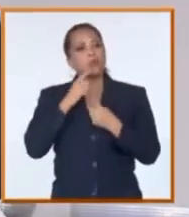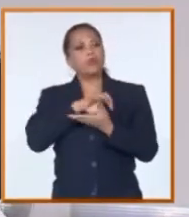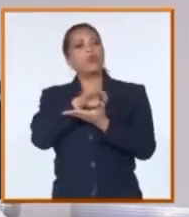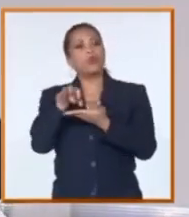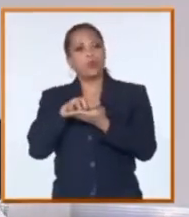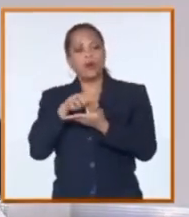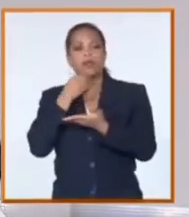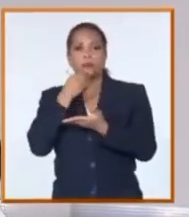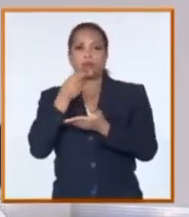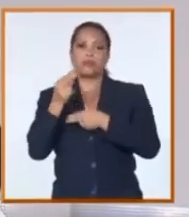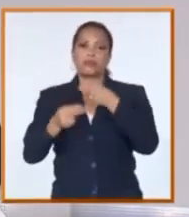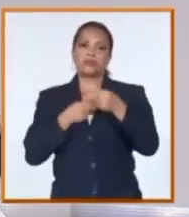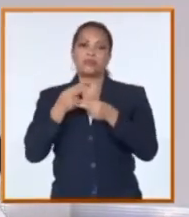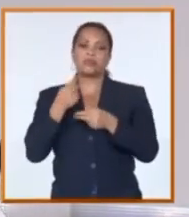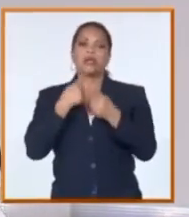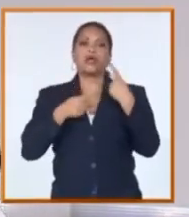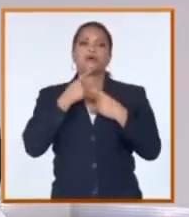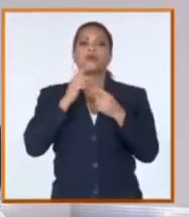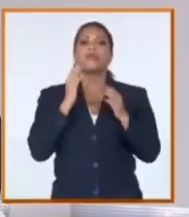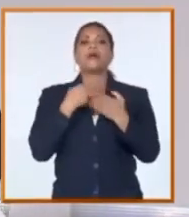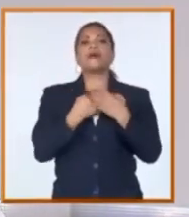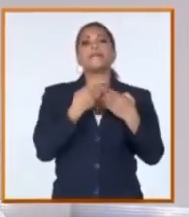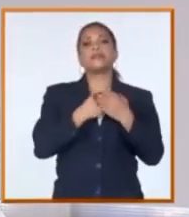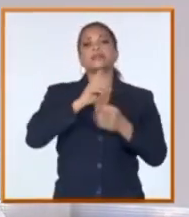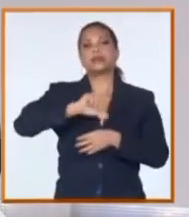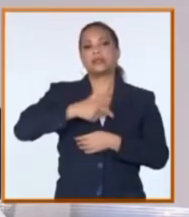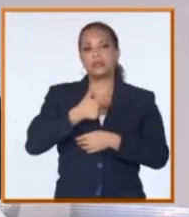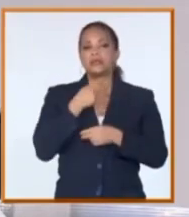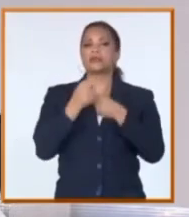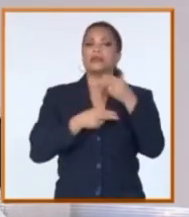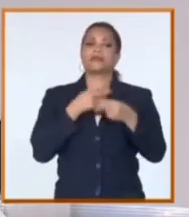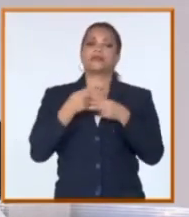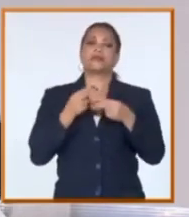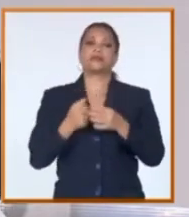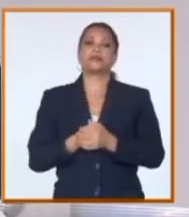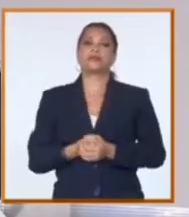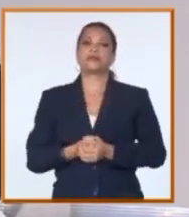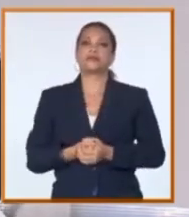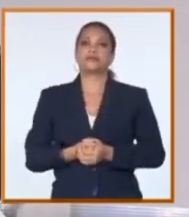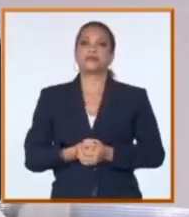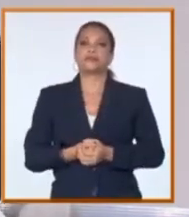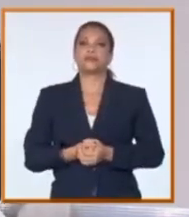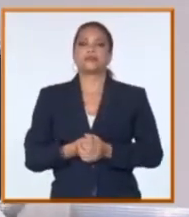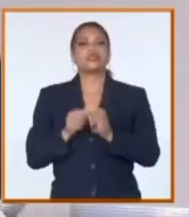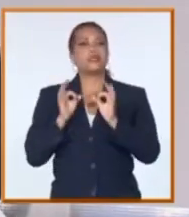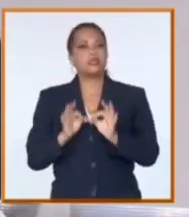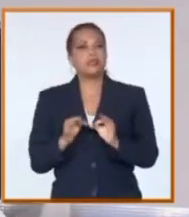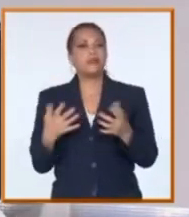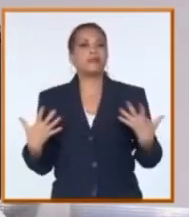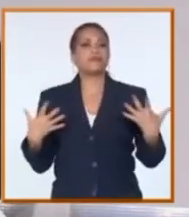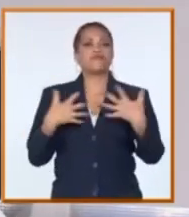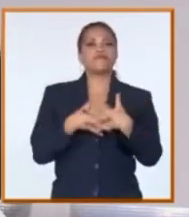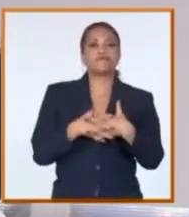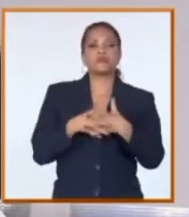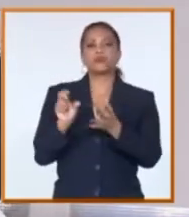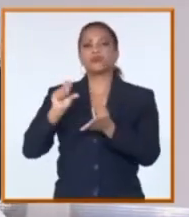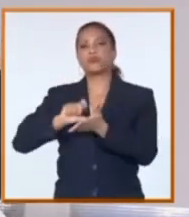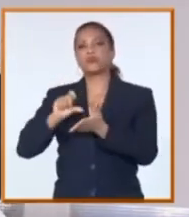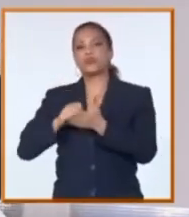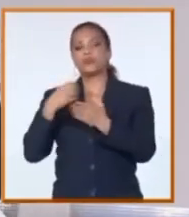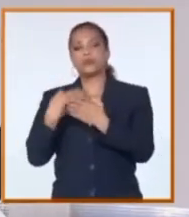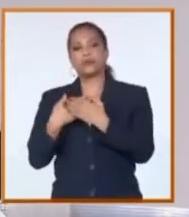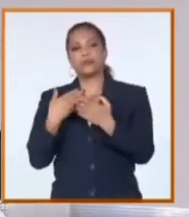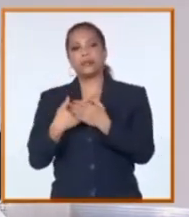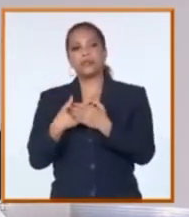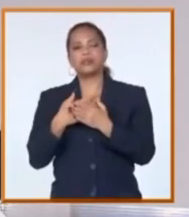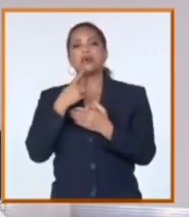se hará. Con aquellas unidades artísticas donde sea necesario, se hará. Y que siempre estaría en conciliación con los centros, empresas